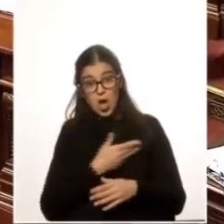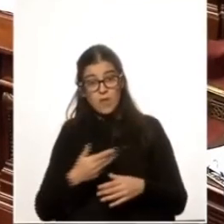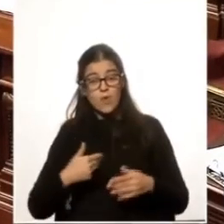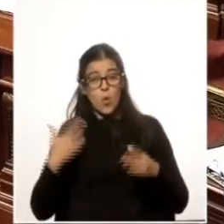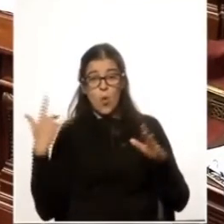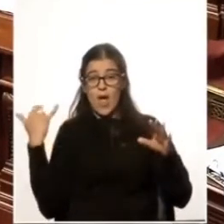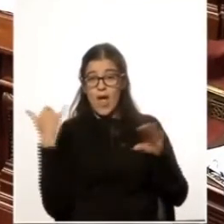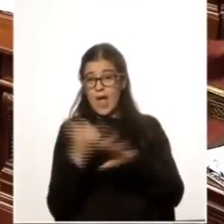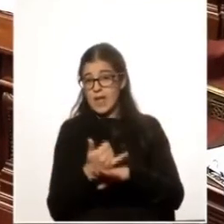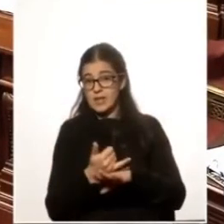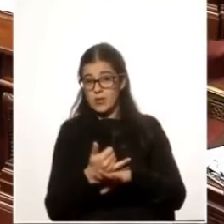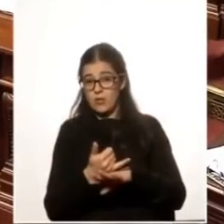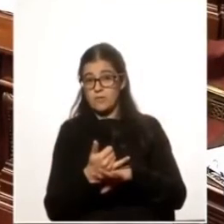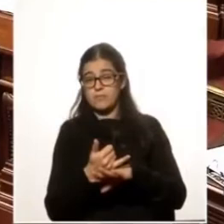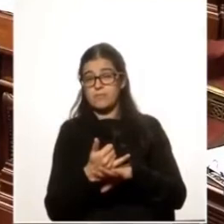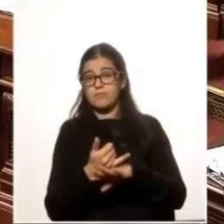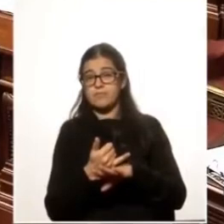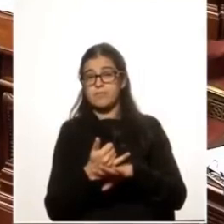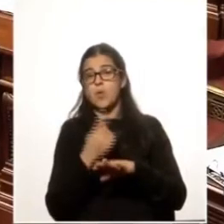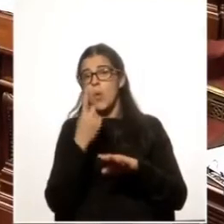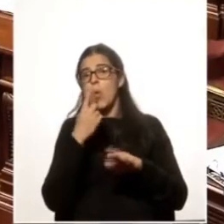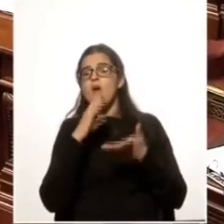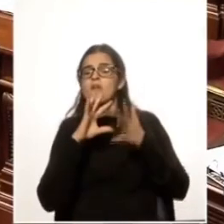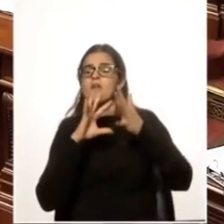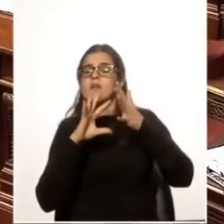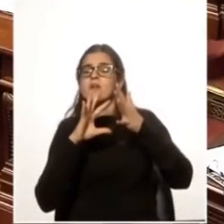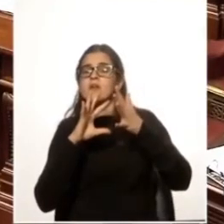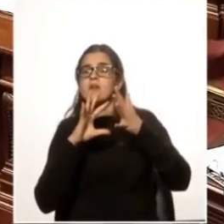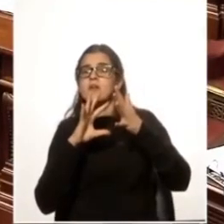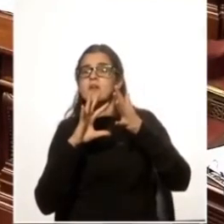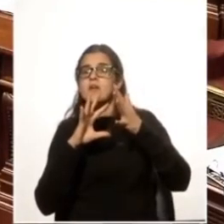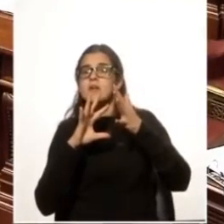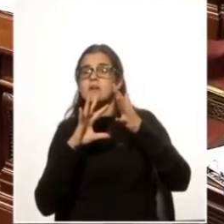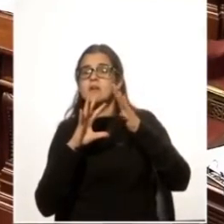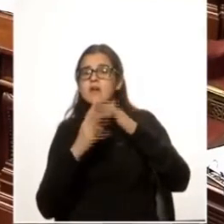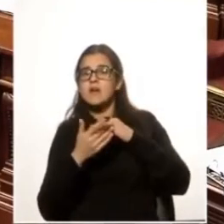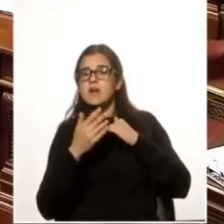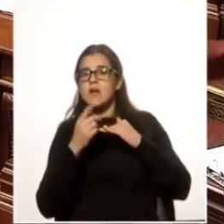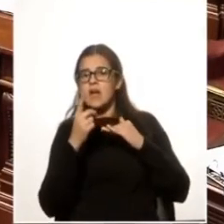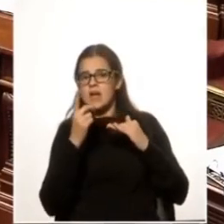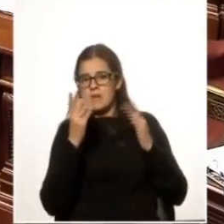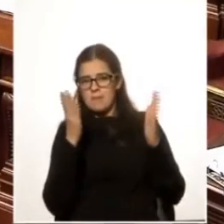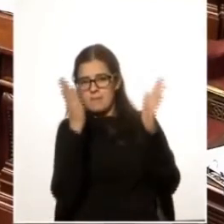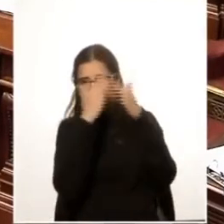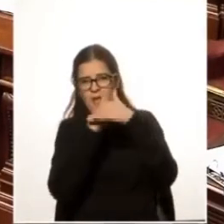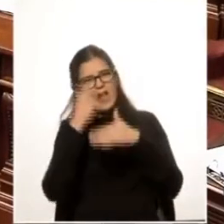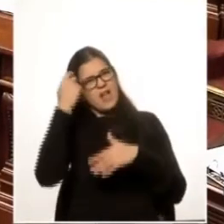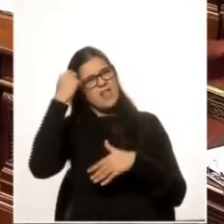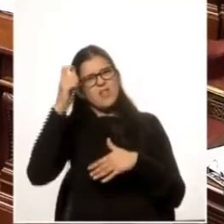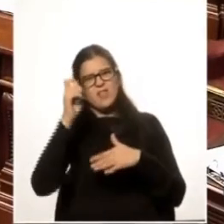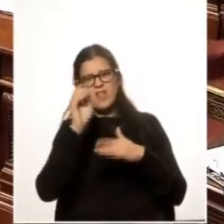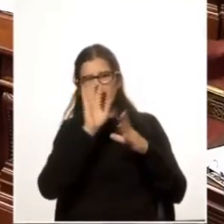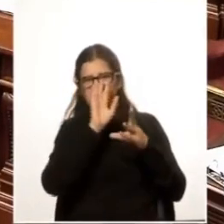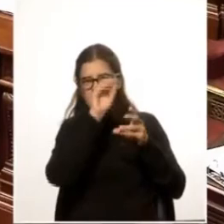camino errático es un camino impregnado de ideología